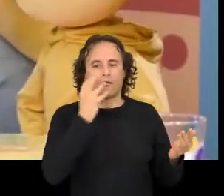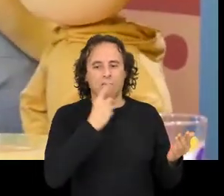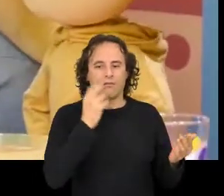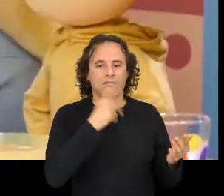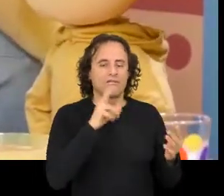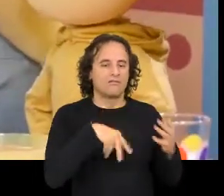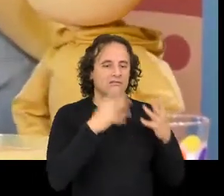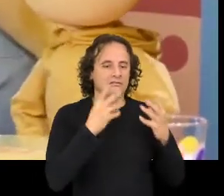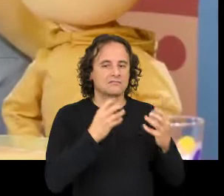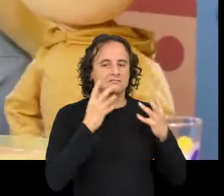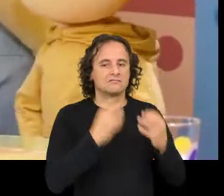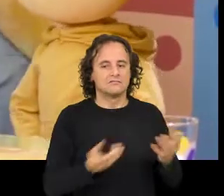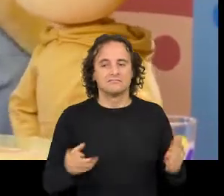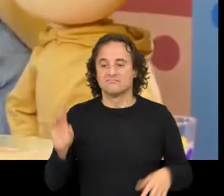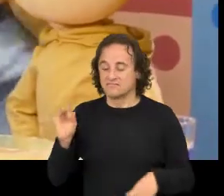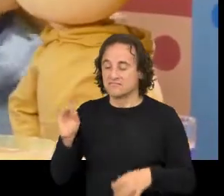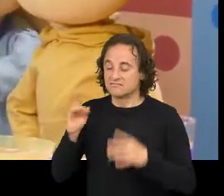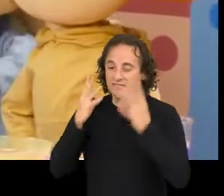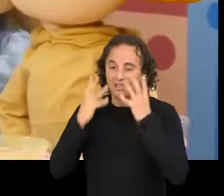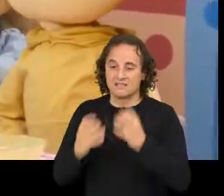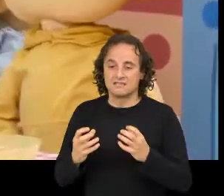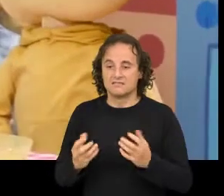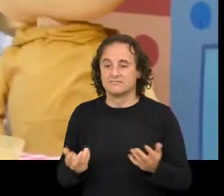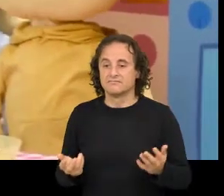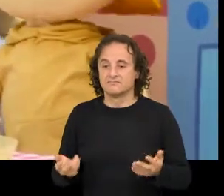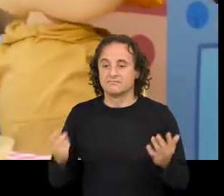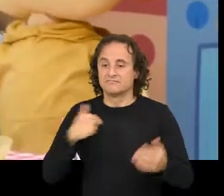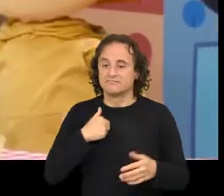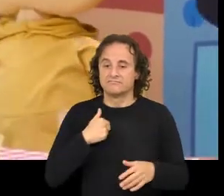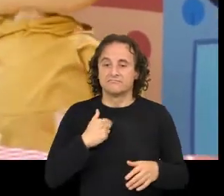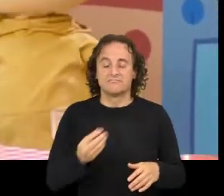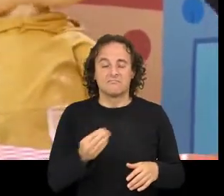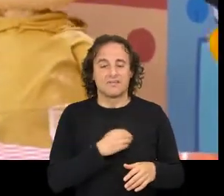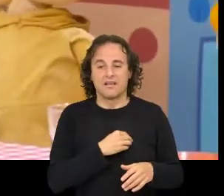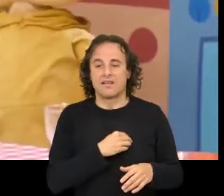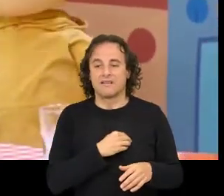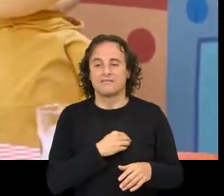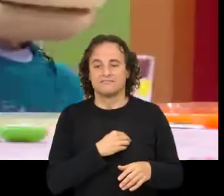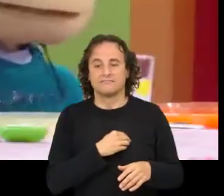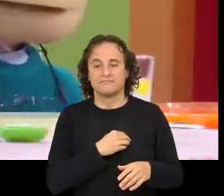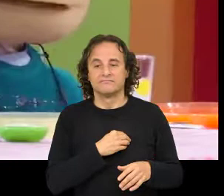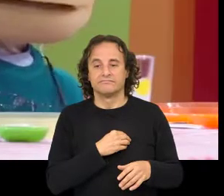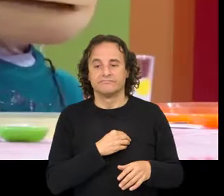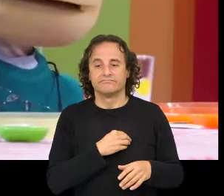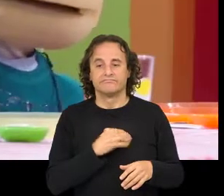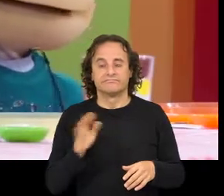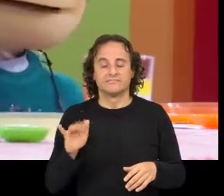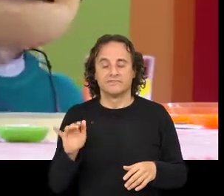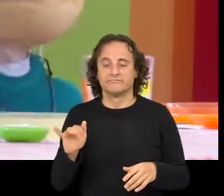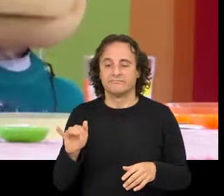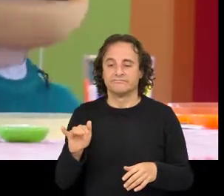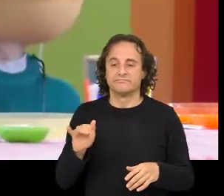un conto moi triste Si, é tristísimo A min dame moita pena Ai,